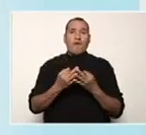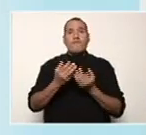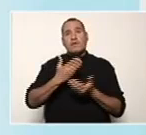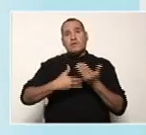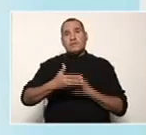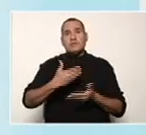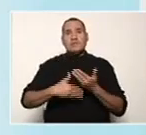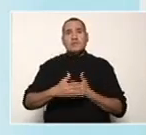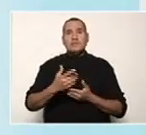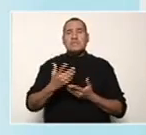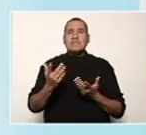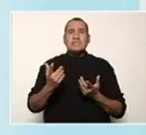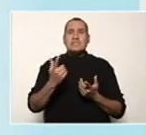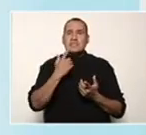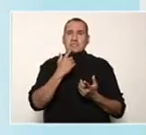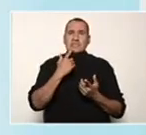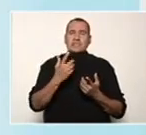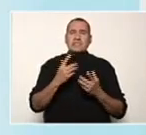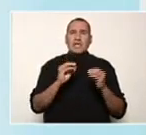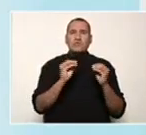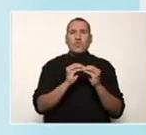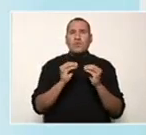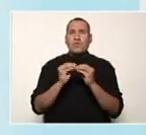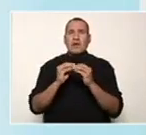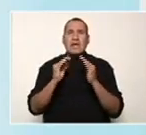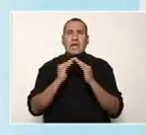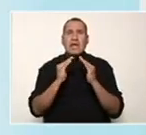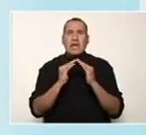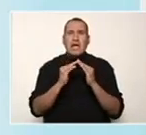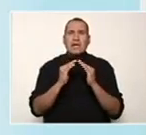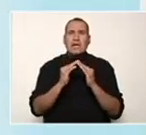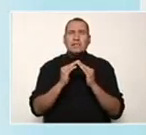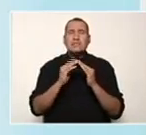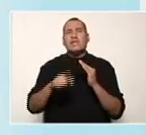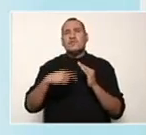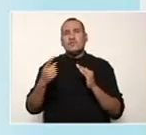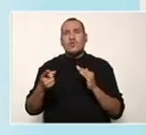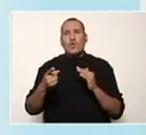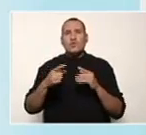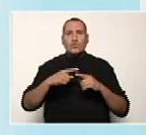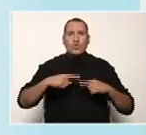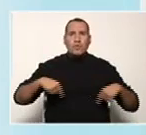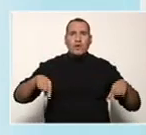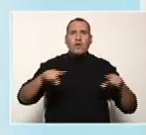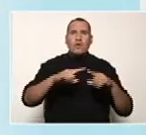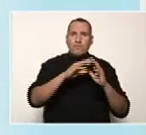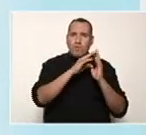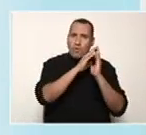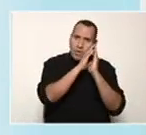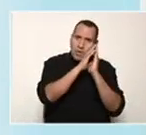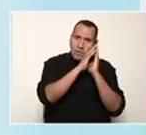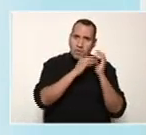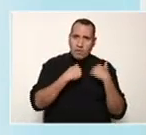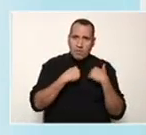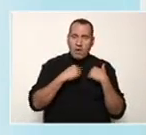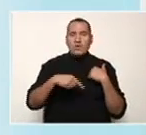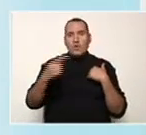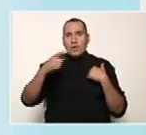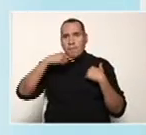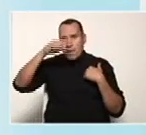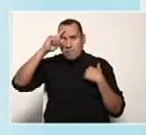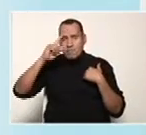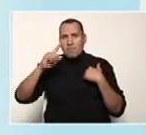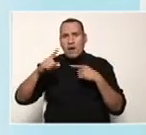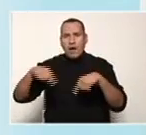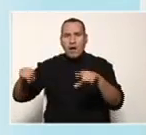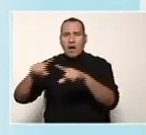en familia qué artículo es común en tu habitación y en la habitación de tus padres. Y como número